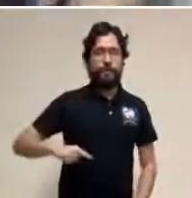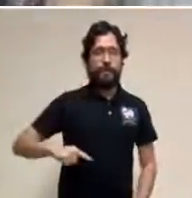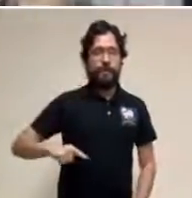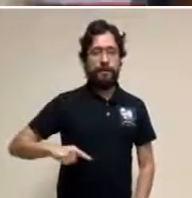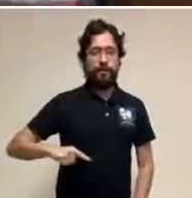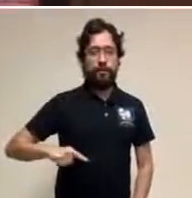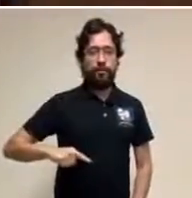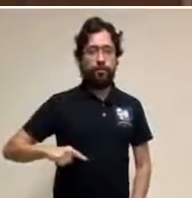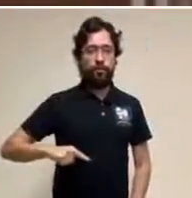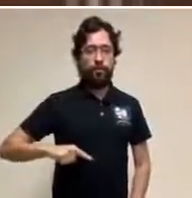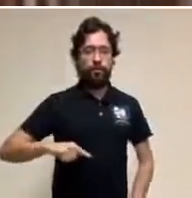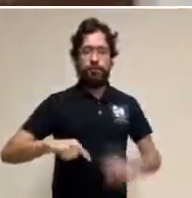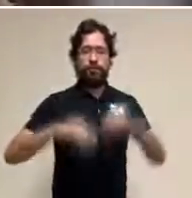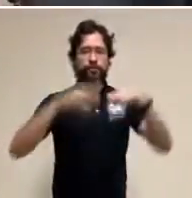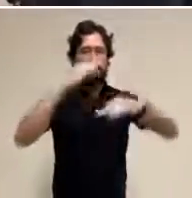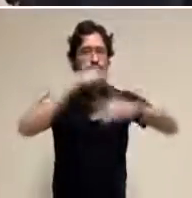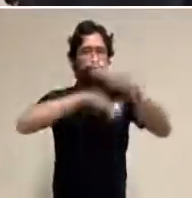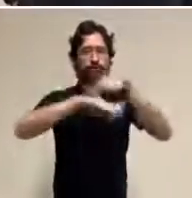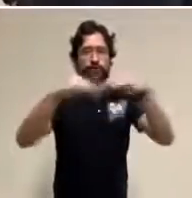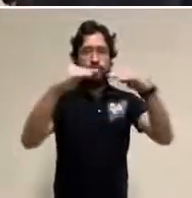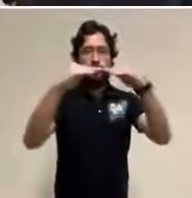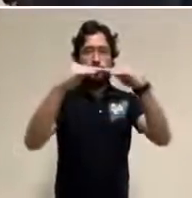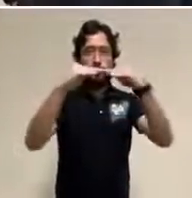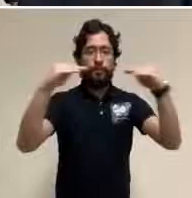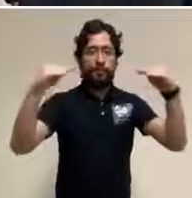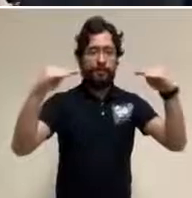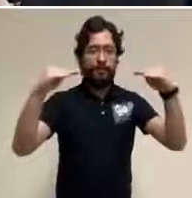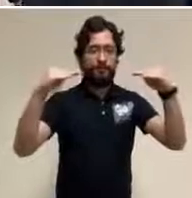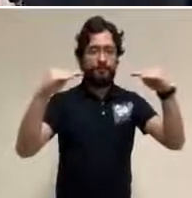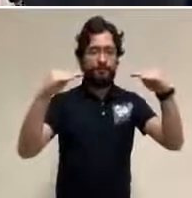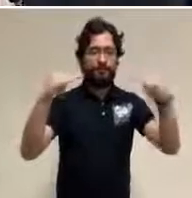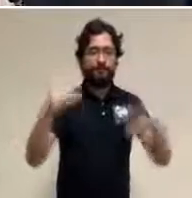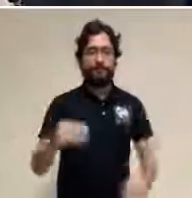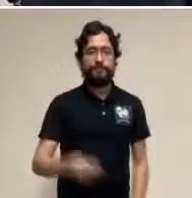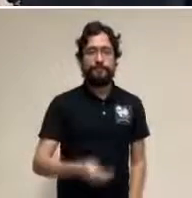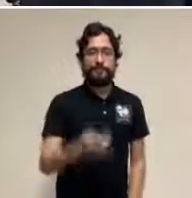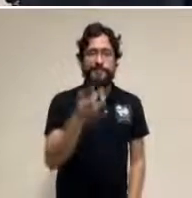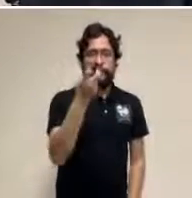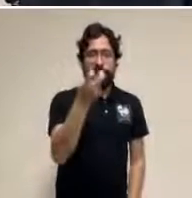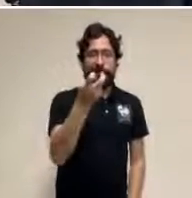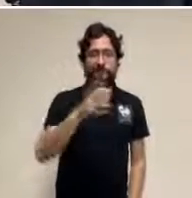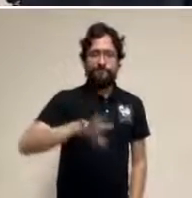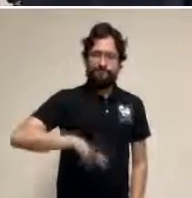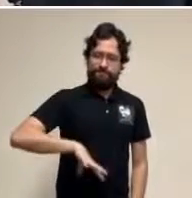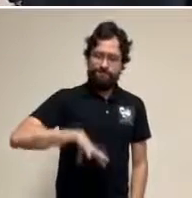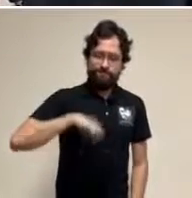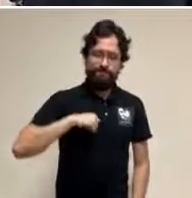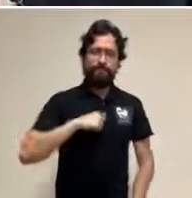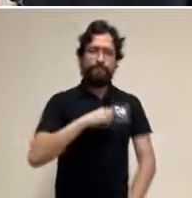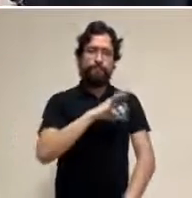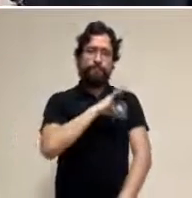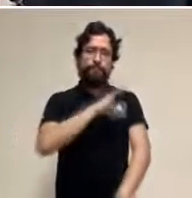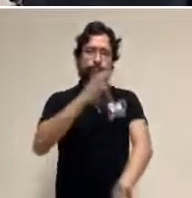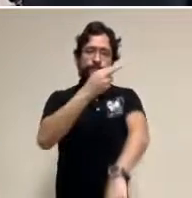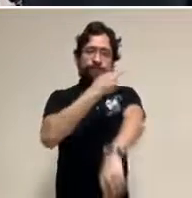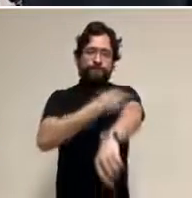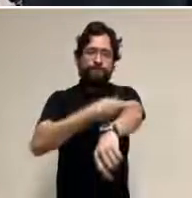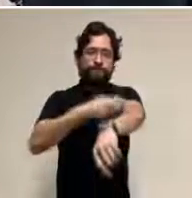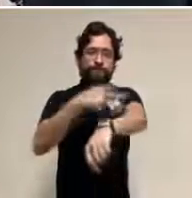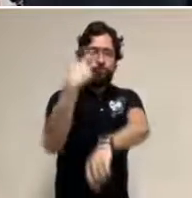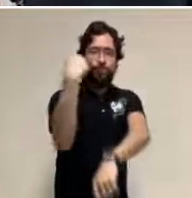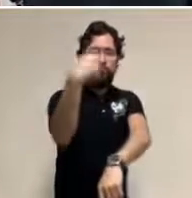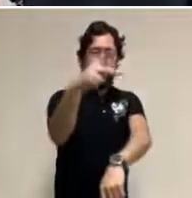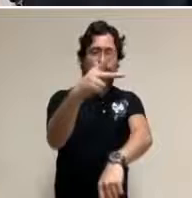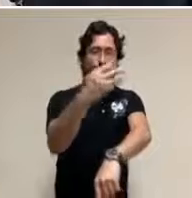transparente y que nos iguale a todos por parejo. Es recuperar el saldo de tu trabajo.